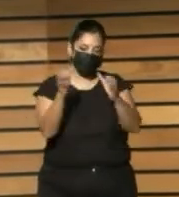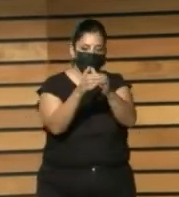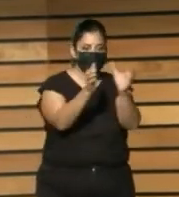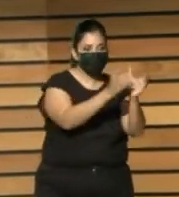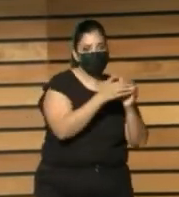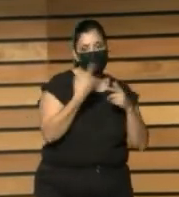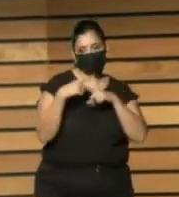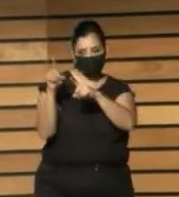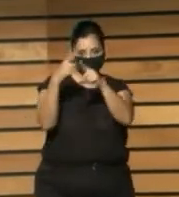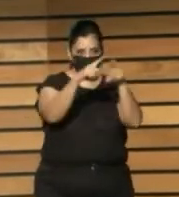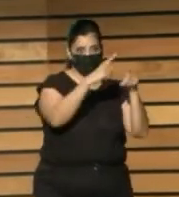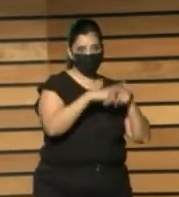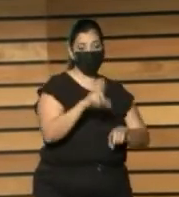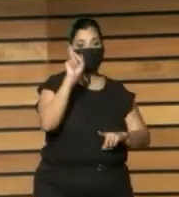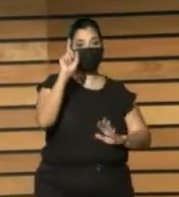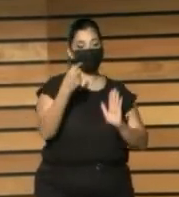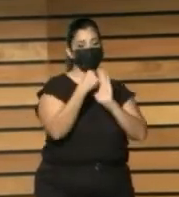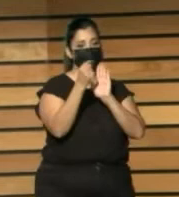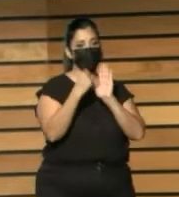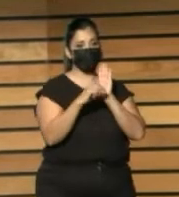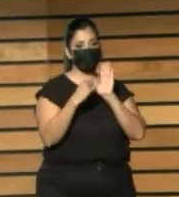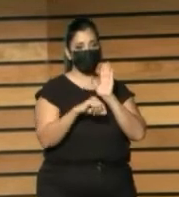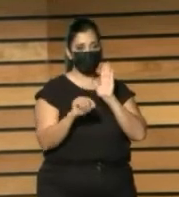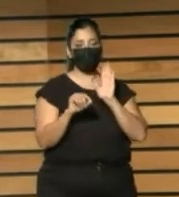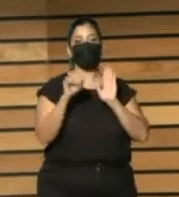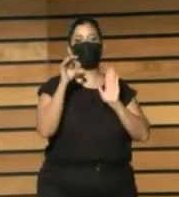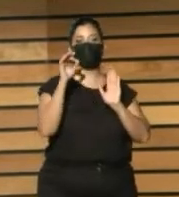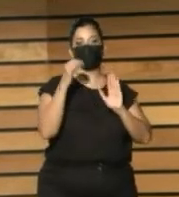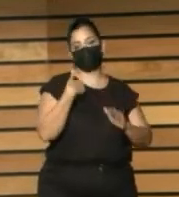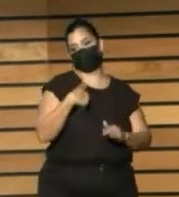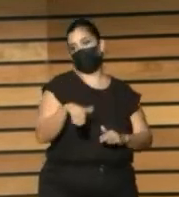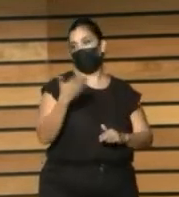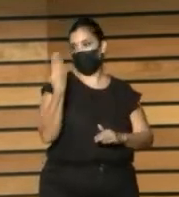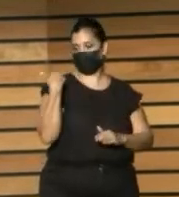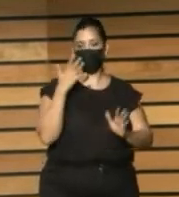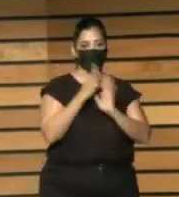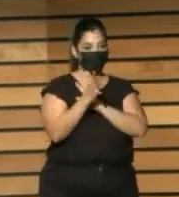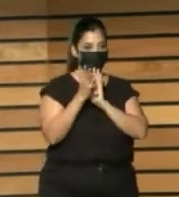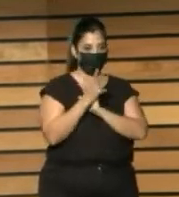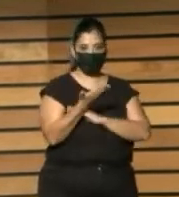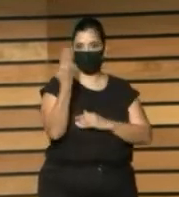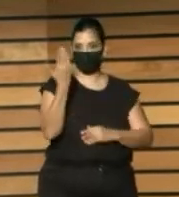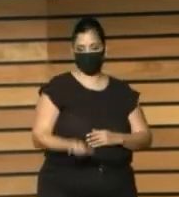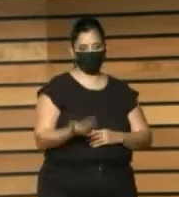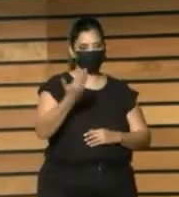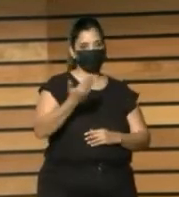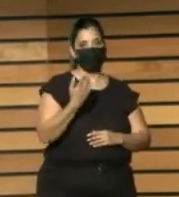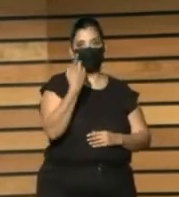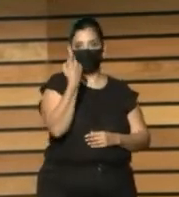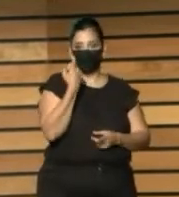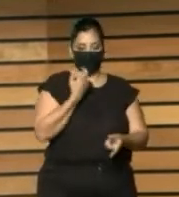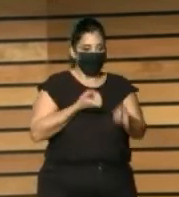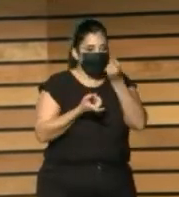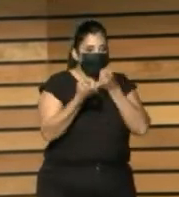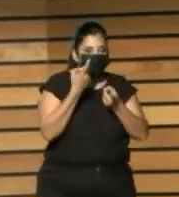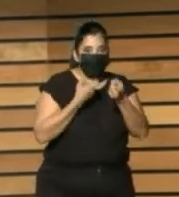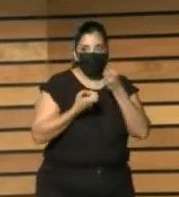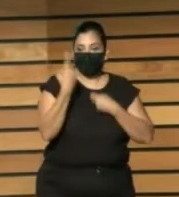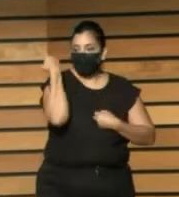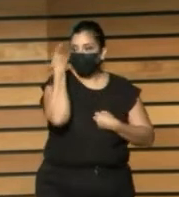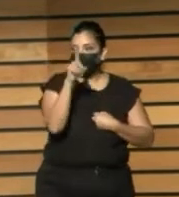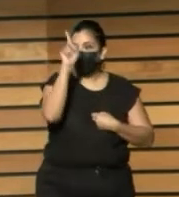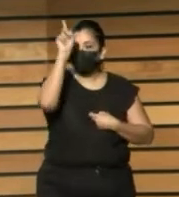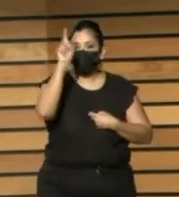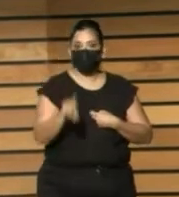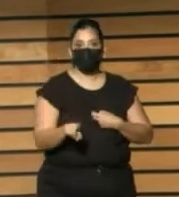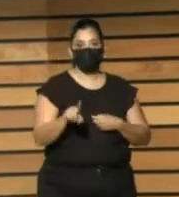ver con los datos a los que también he hecho referencia es decir necesitamos remodelar el sistema de